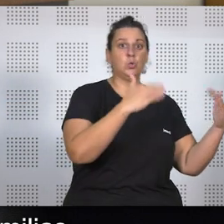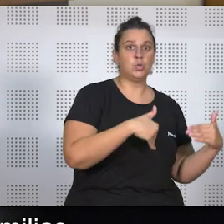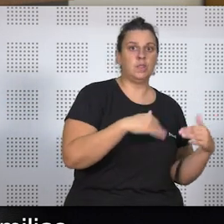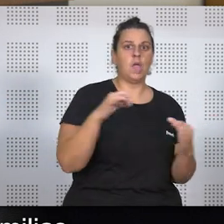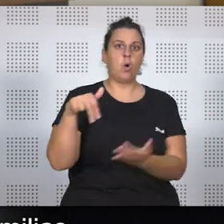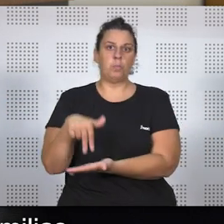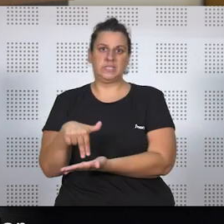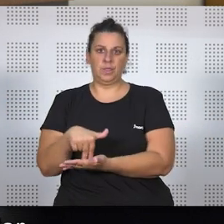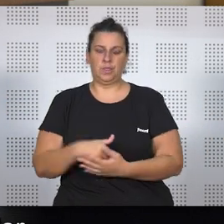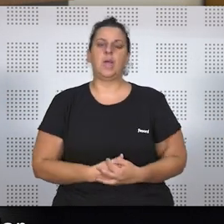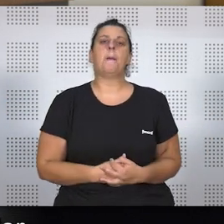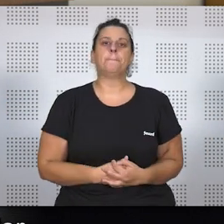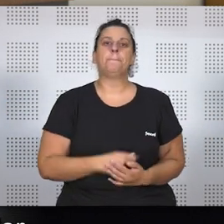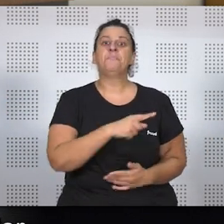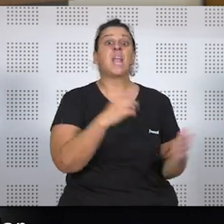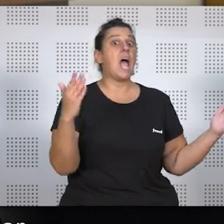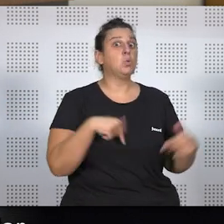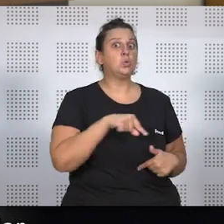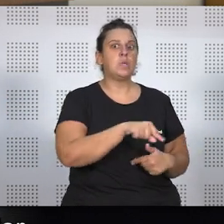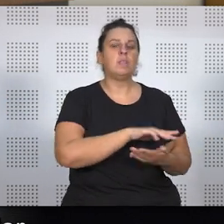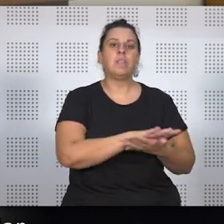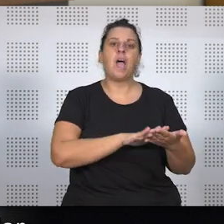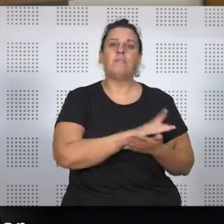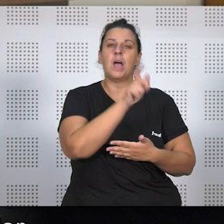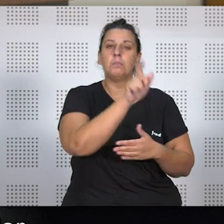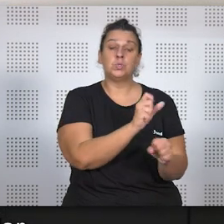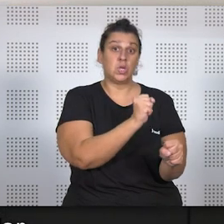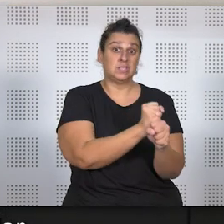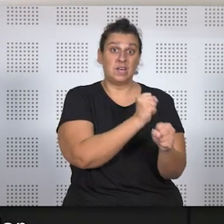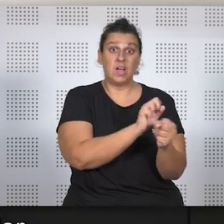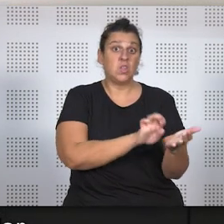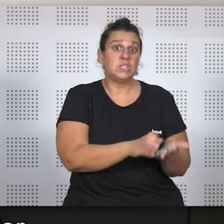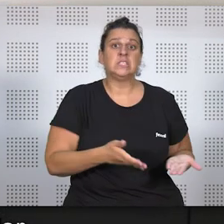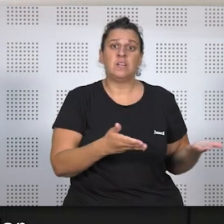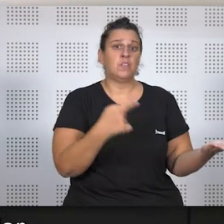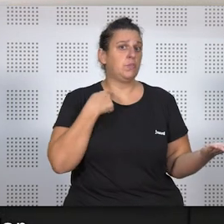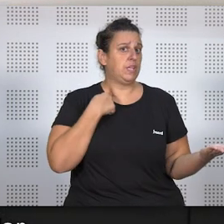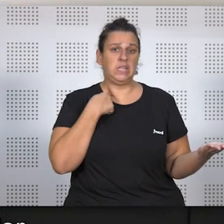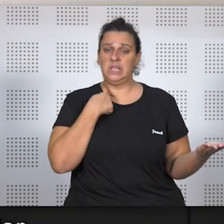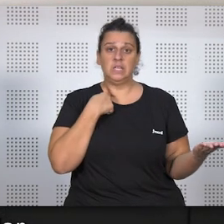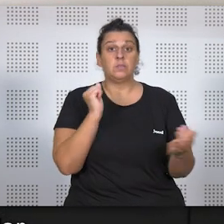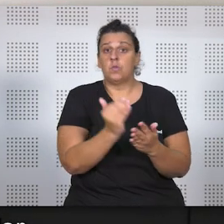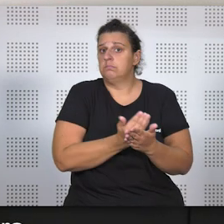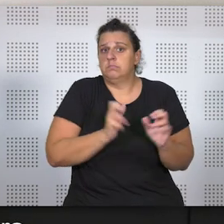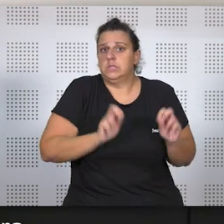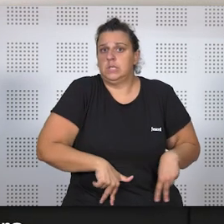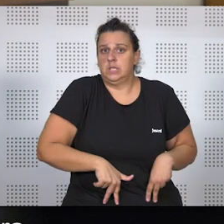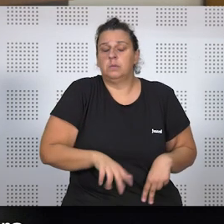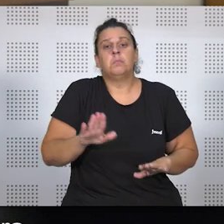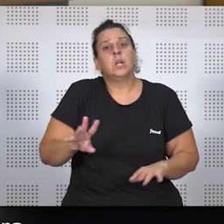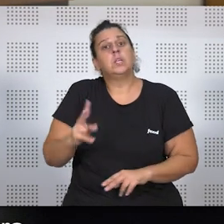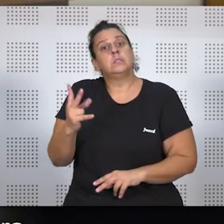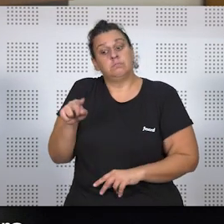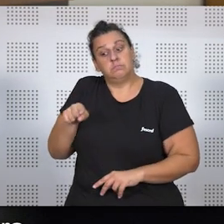derechos de presencia. Los primeros de ellos se refieren a que el trabajador deja de prestar sus servicios, por tanto no hay retribución. En cambio, en los